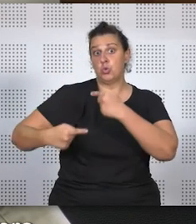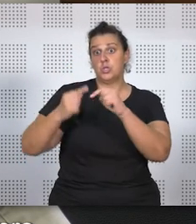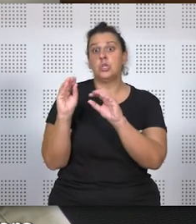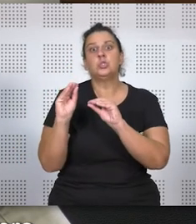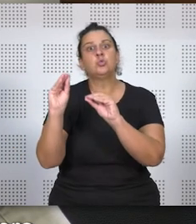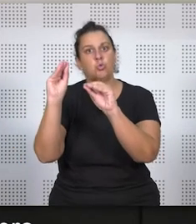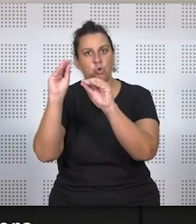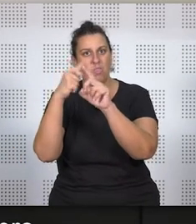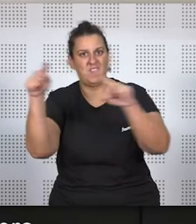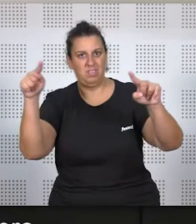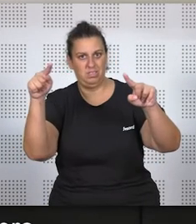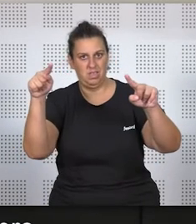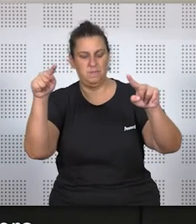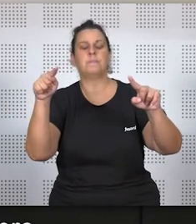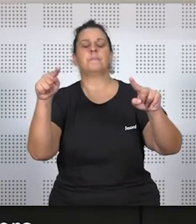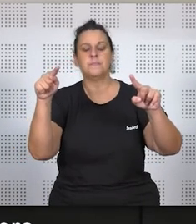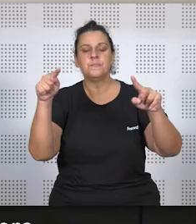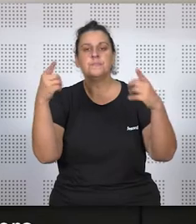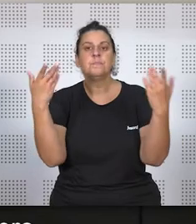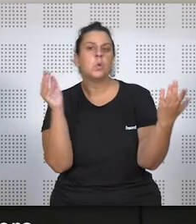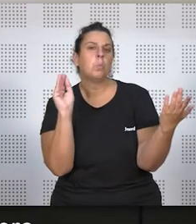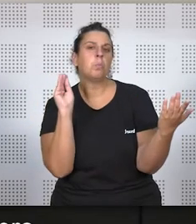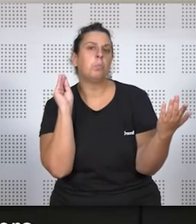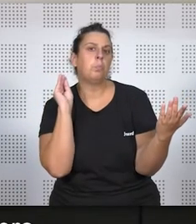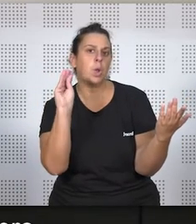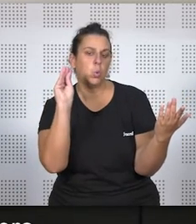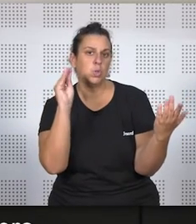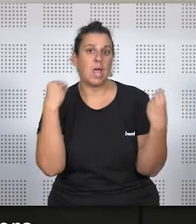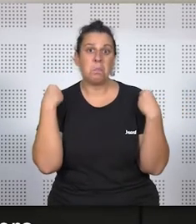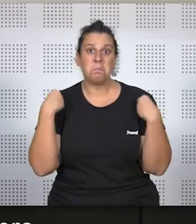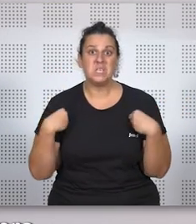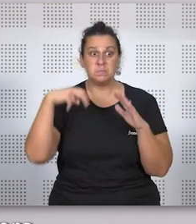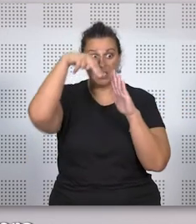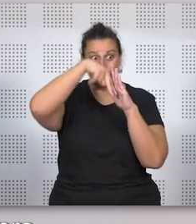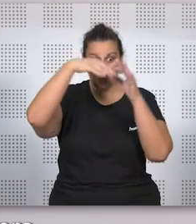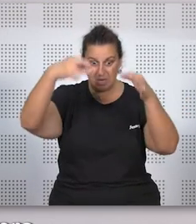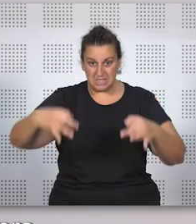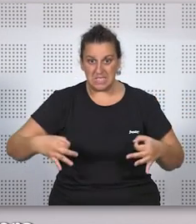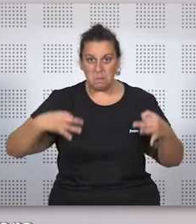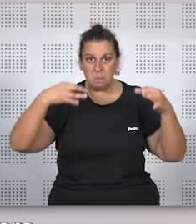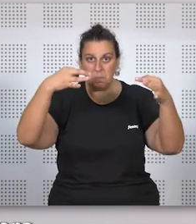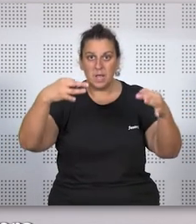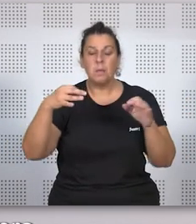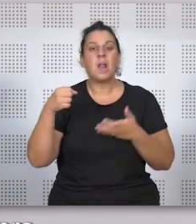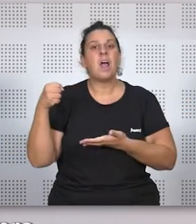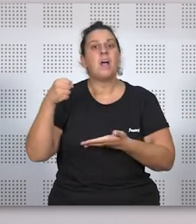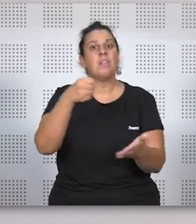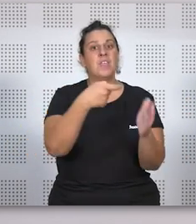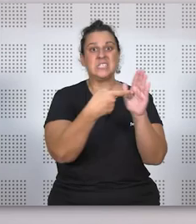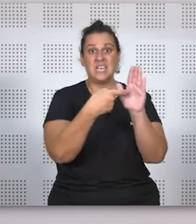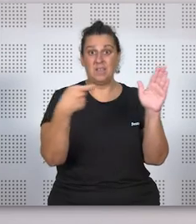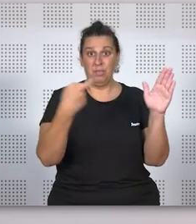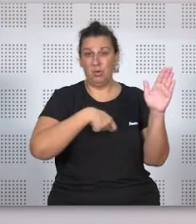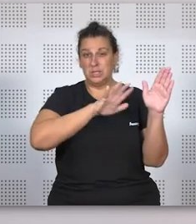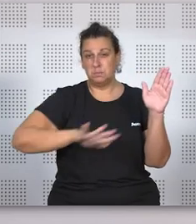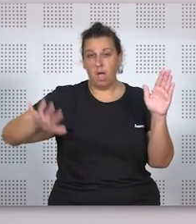La pregunta sería, ¿se aplican las mismas normas siempre en cuanto a desheredación? Y si